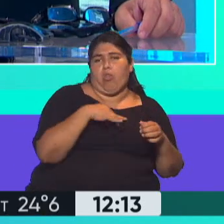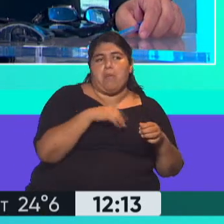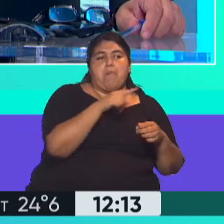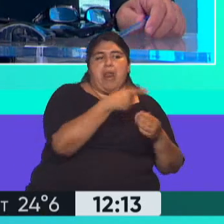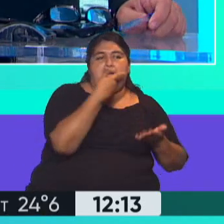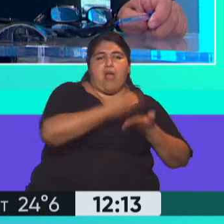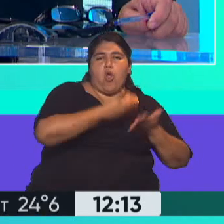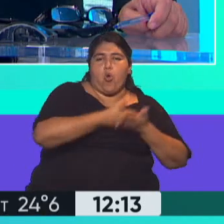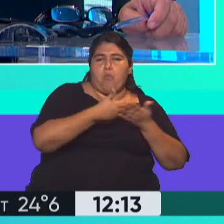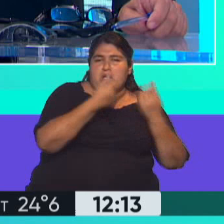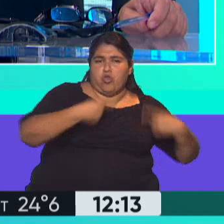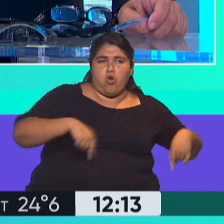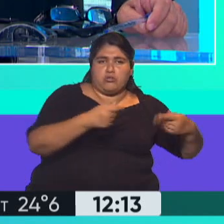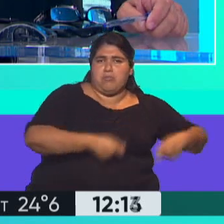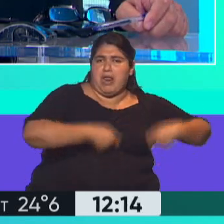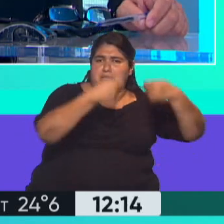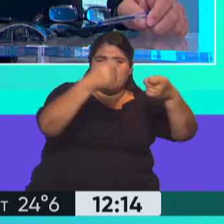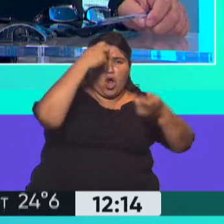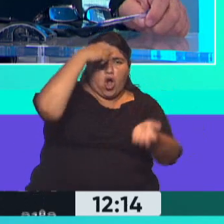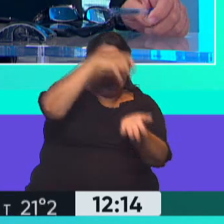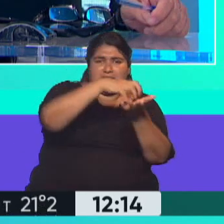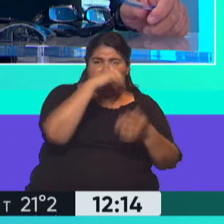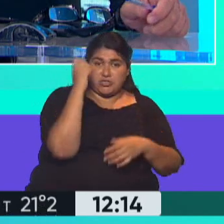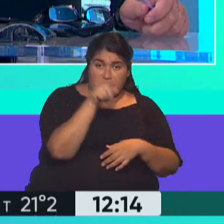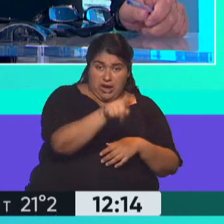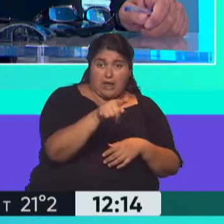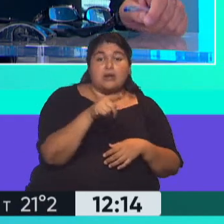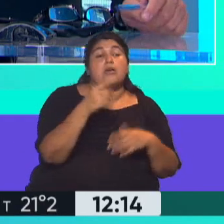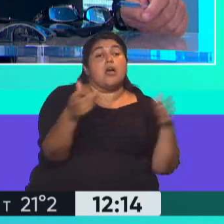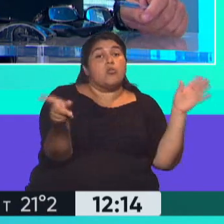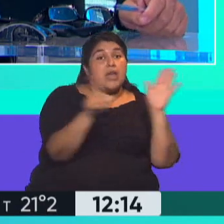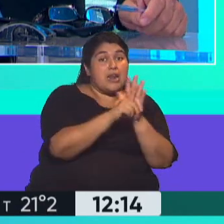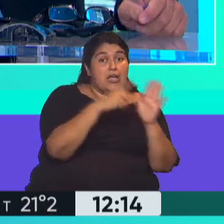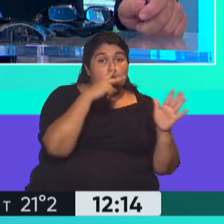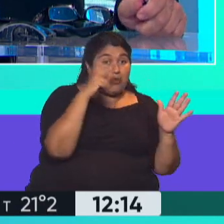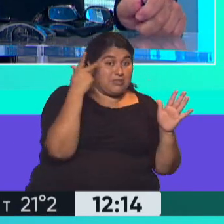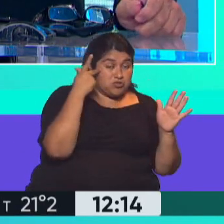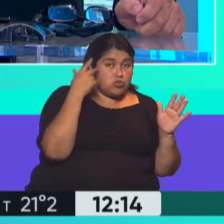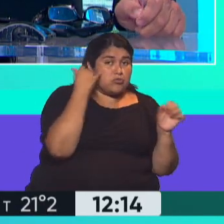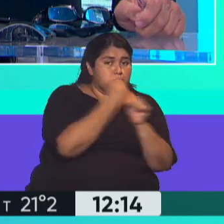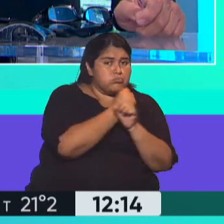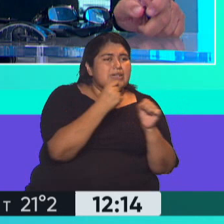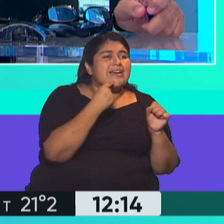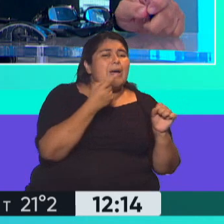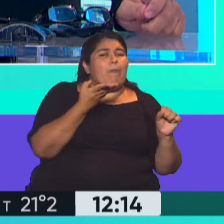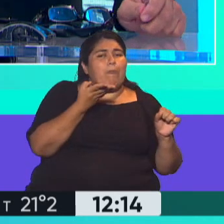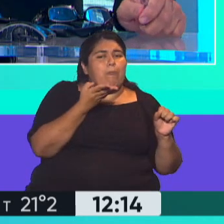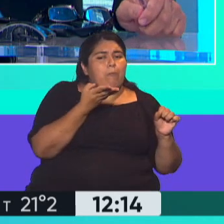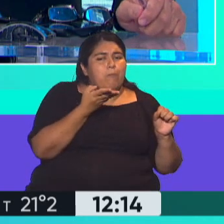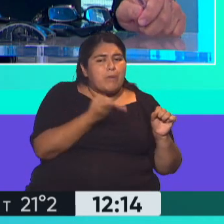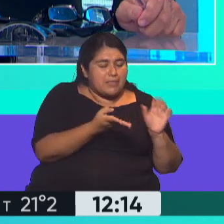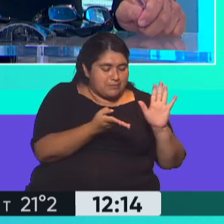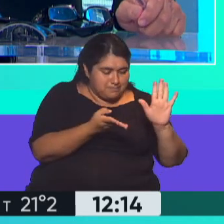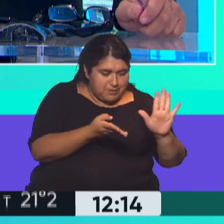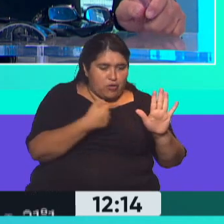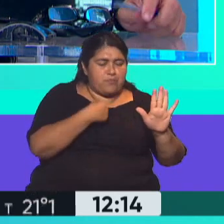documentos al Congreso Nacional, que como bien decís, hay una ley desde el año 2018 que obliga a que, perdón, no de 2018,